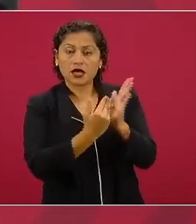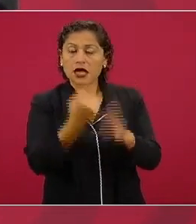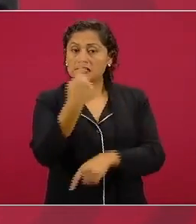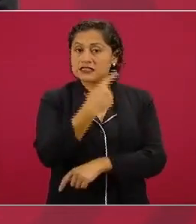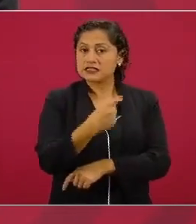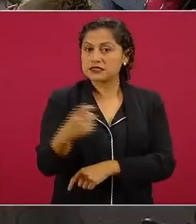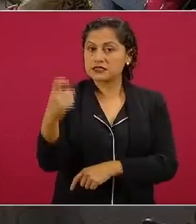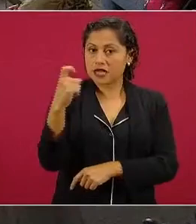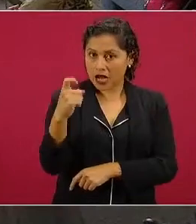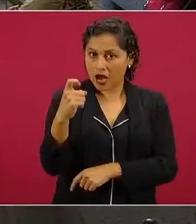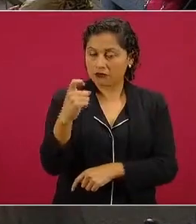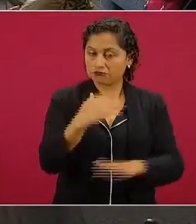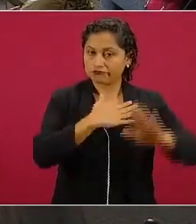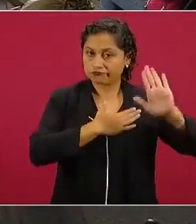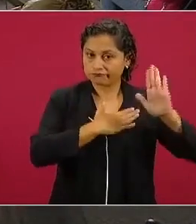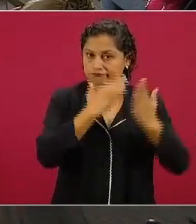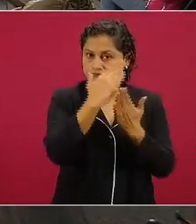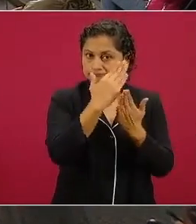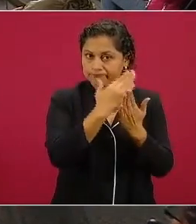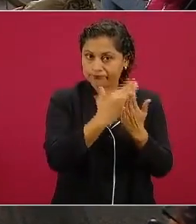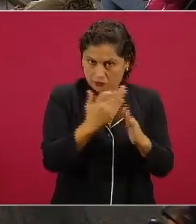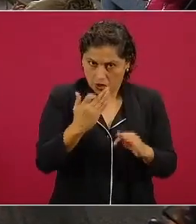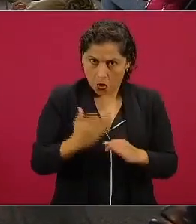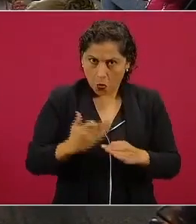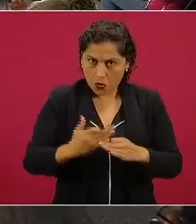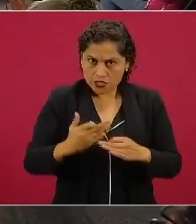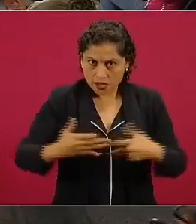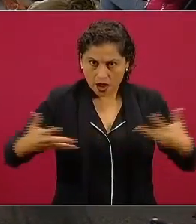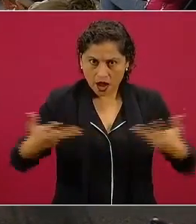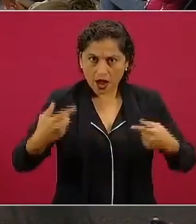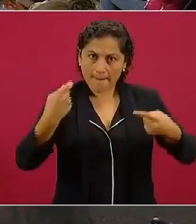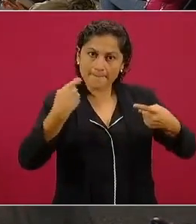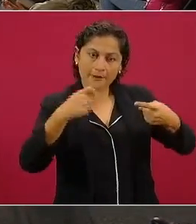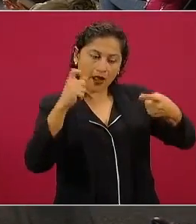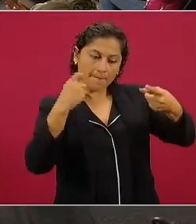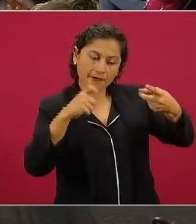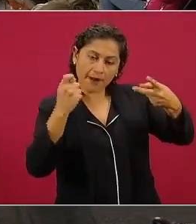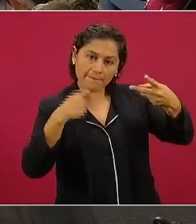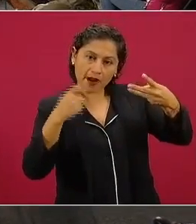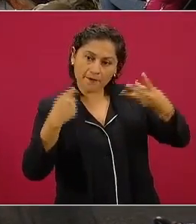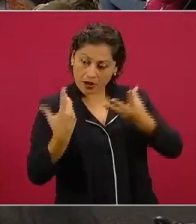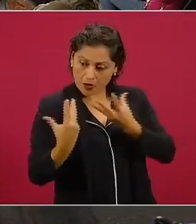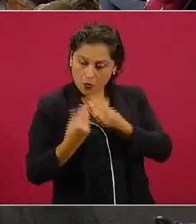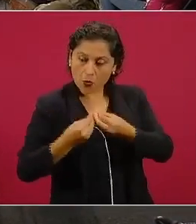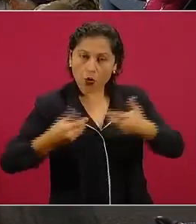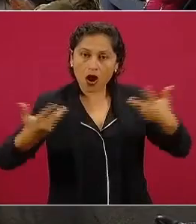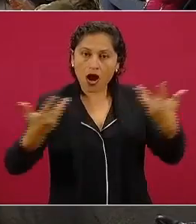es decir, si hemos cumplido o no,